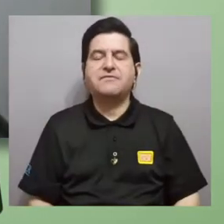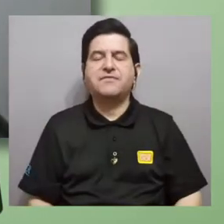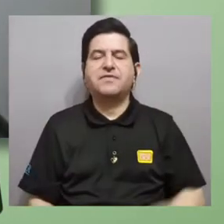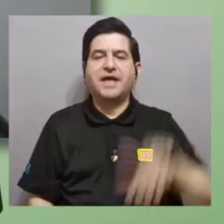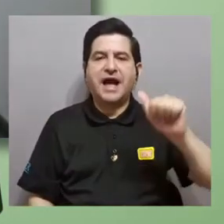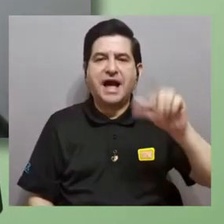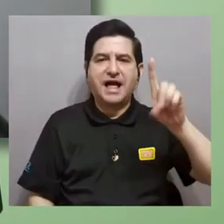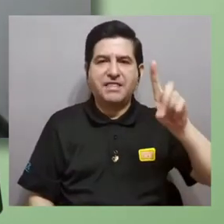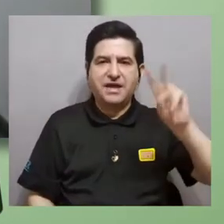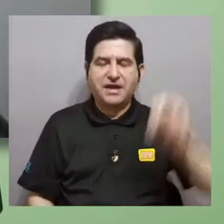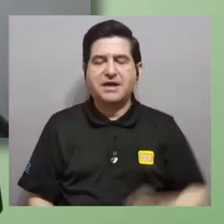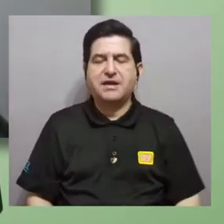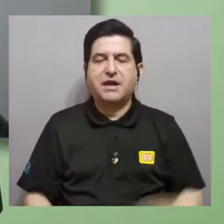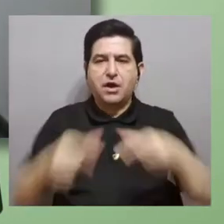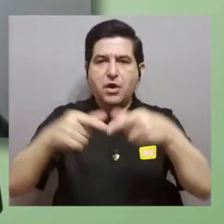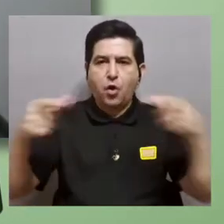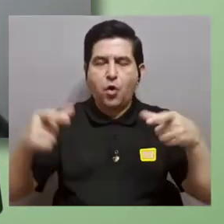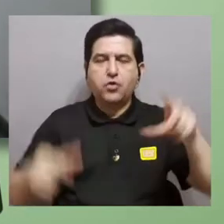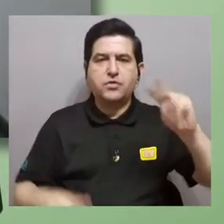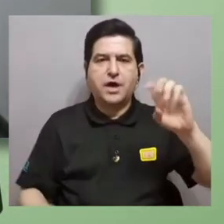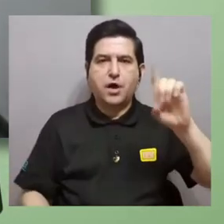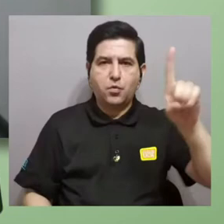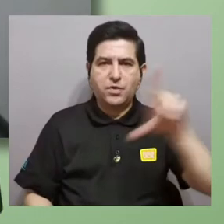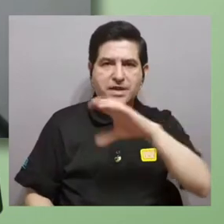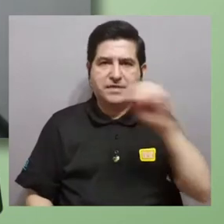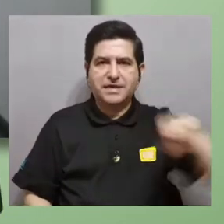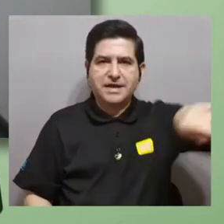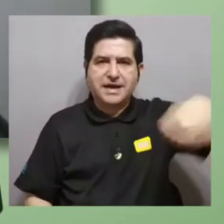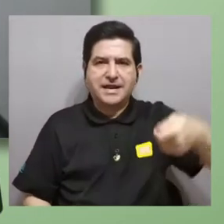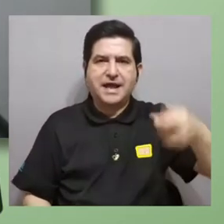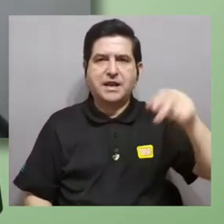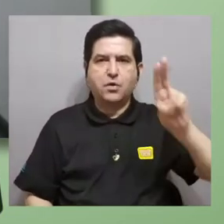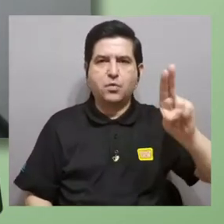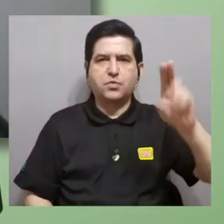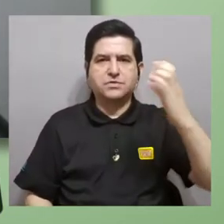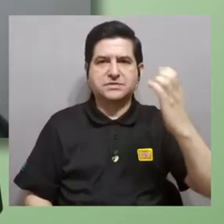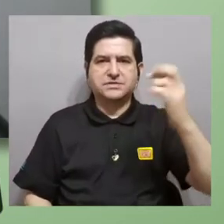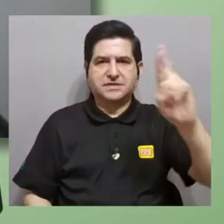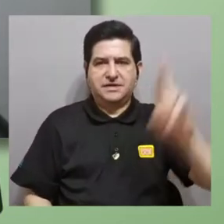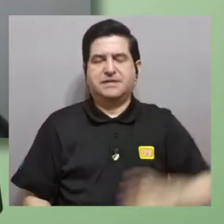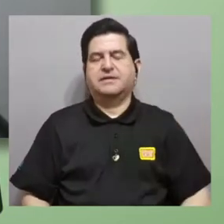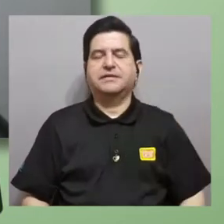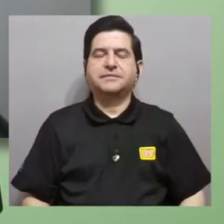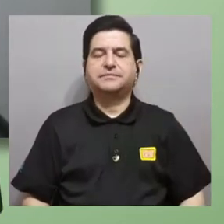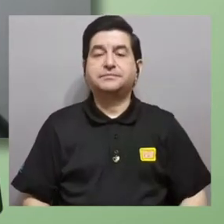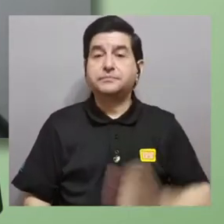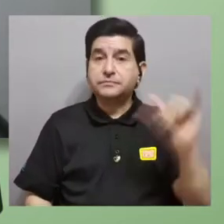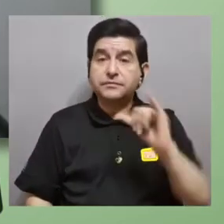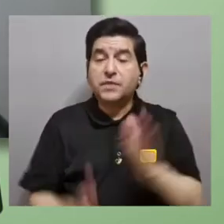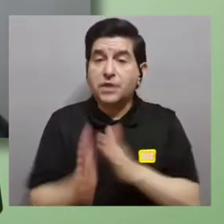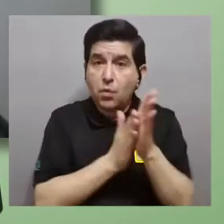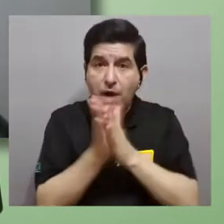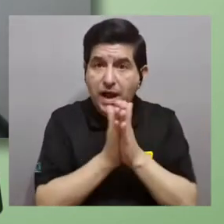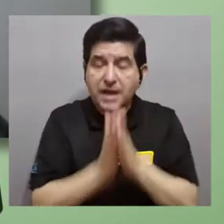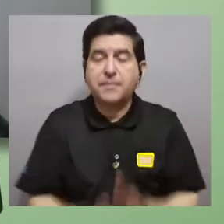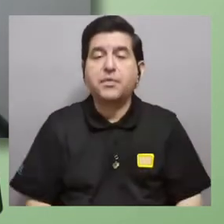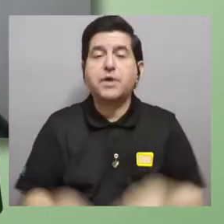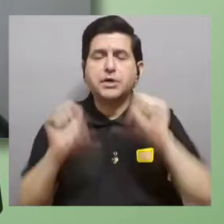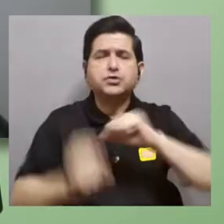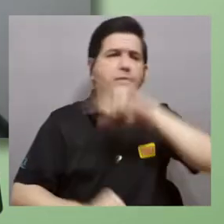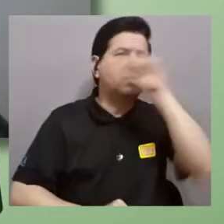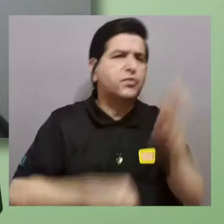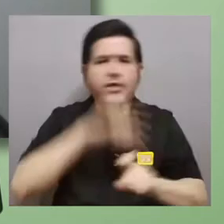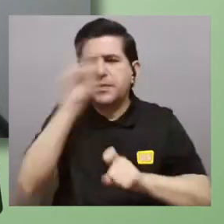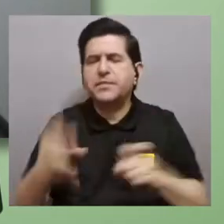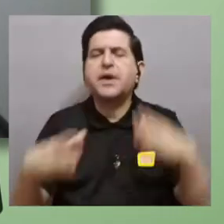Onda Unet y también este, estamos saliendo a través de Canal UCF. Y aprovechen también estos Facebook y nos